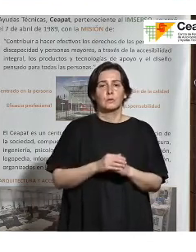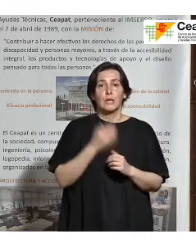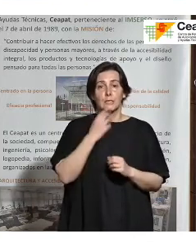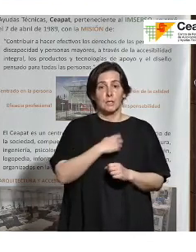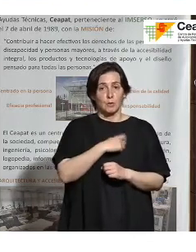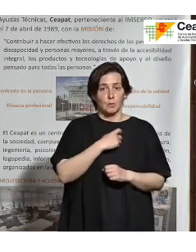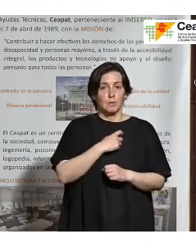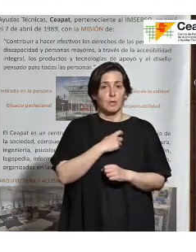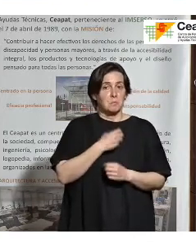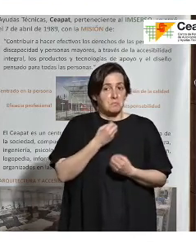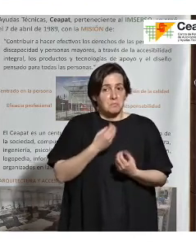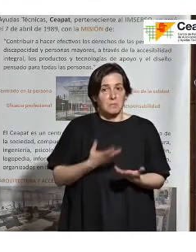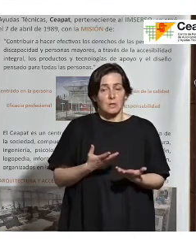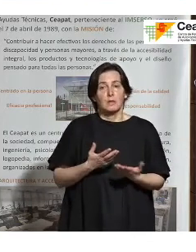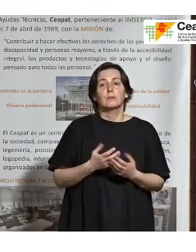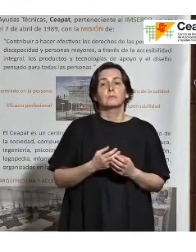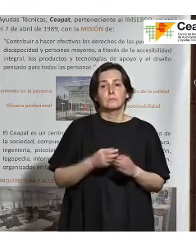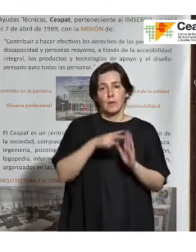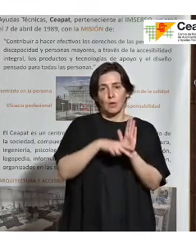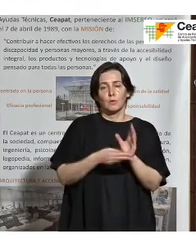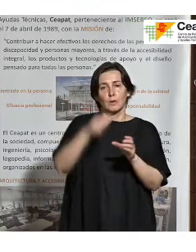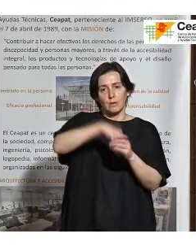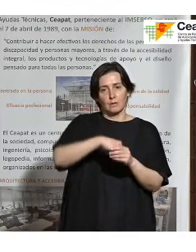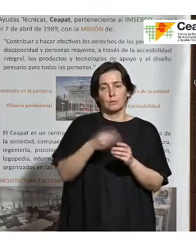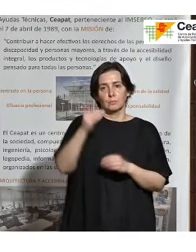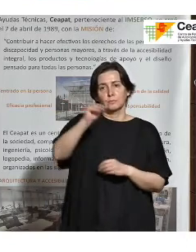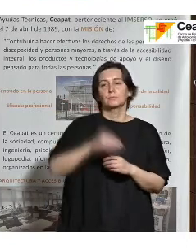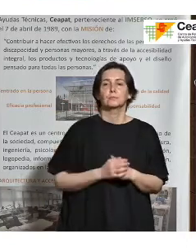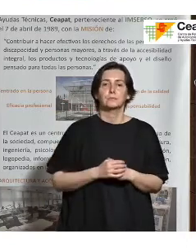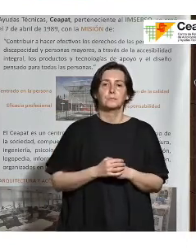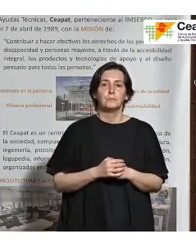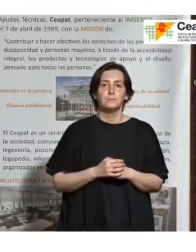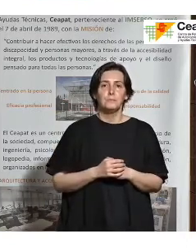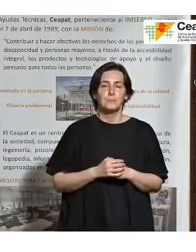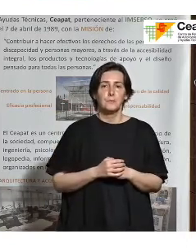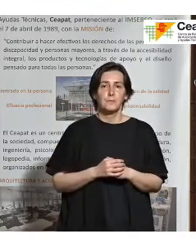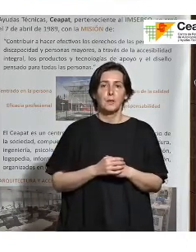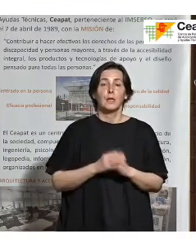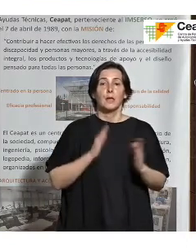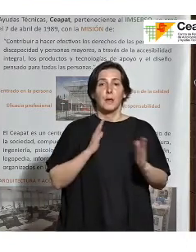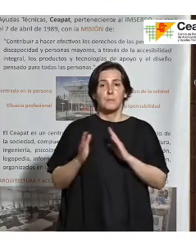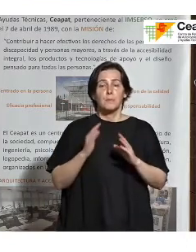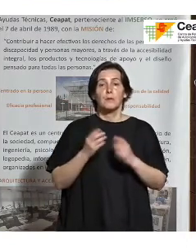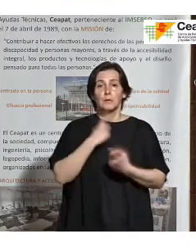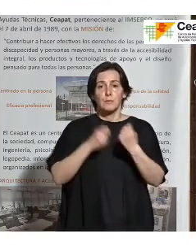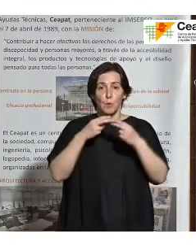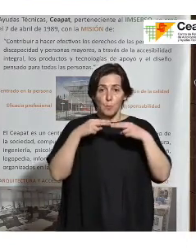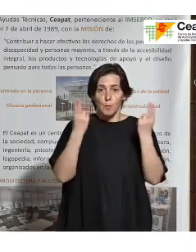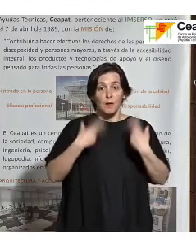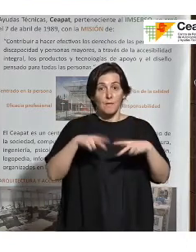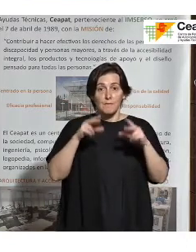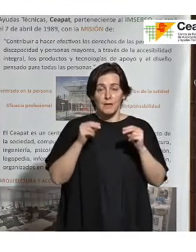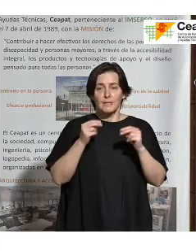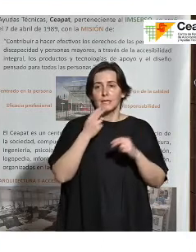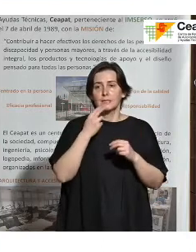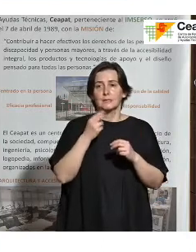comité lo considera adecuado, incluir ese comentario dentro de la norma. Una vez que ya ha pasado este periodo de información pública, si no hay